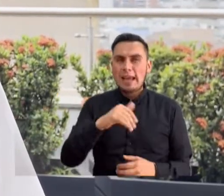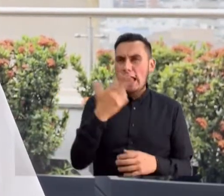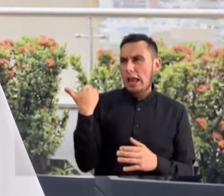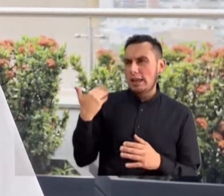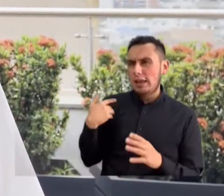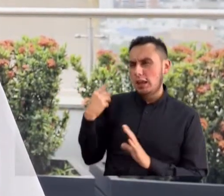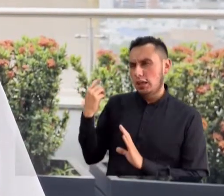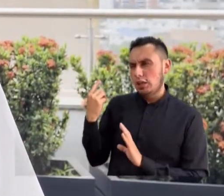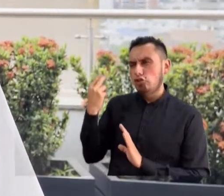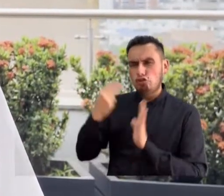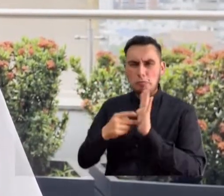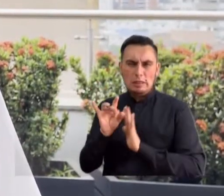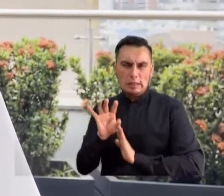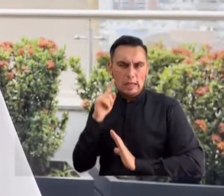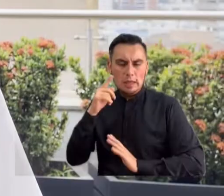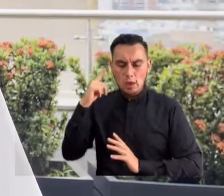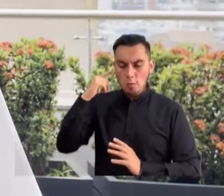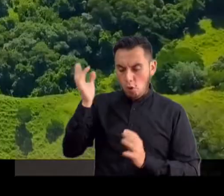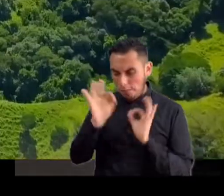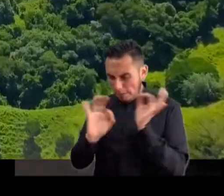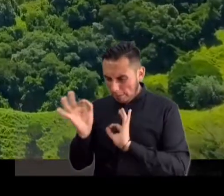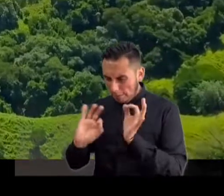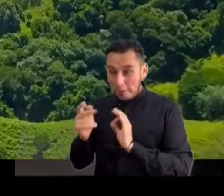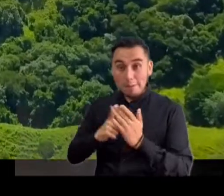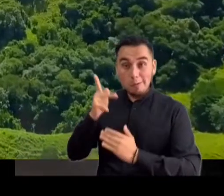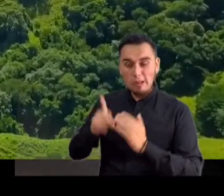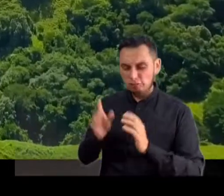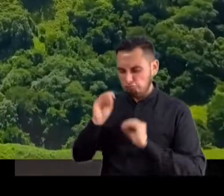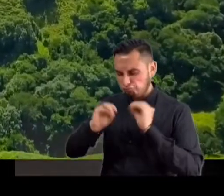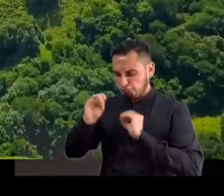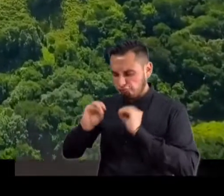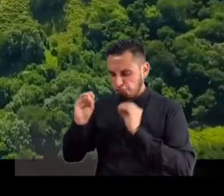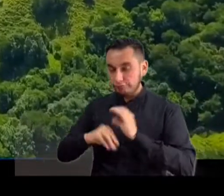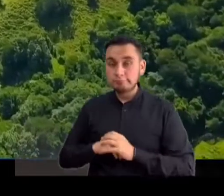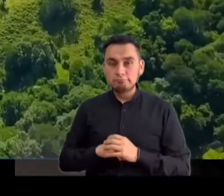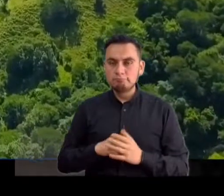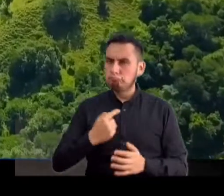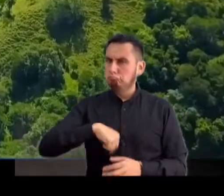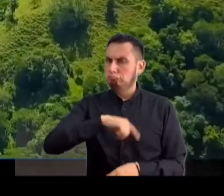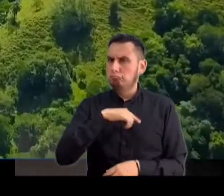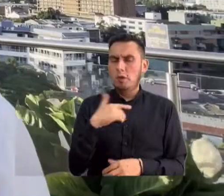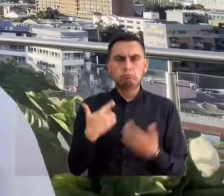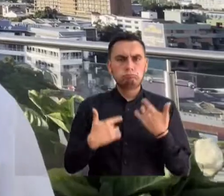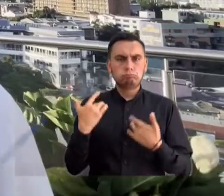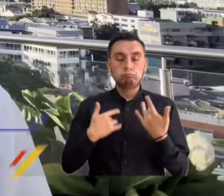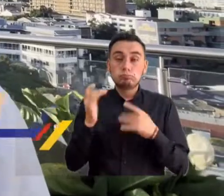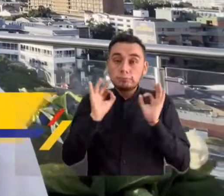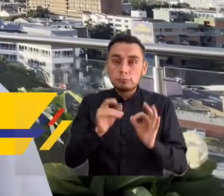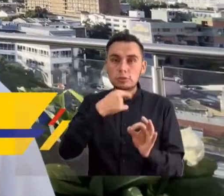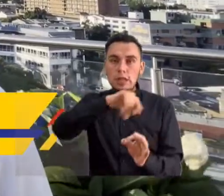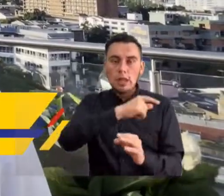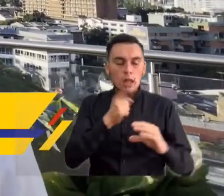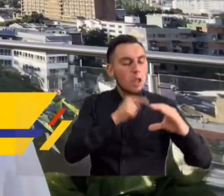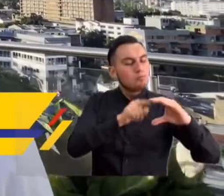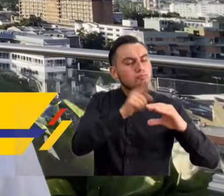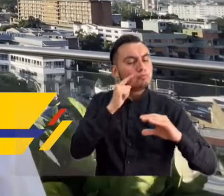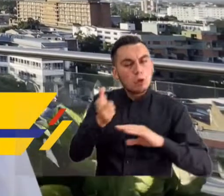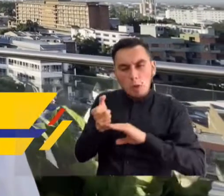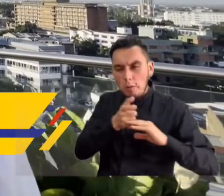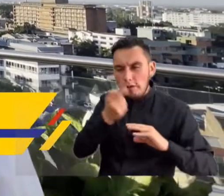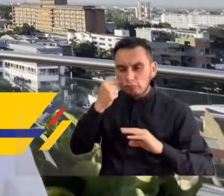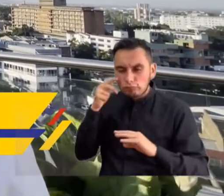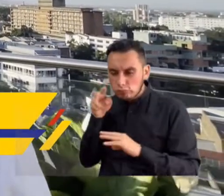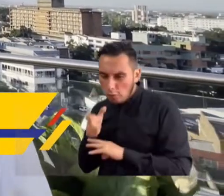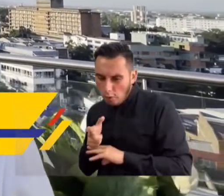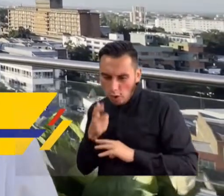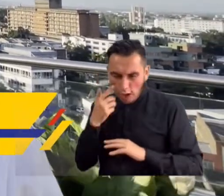viene planeándose y preparándose este proyecto. Nosotros estamos muy satisfechos del papel que adelanta la Contraloría